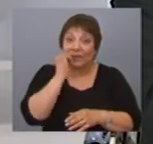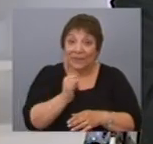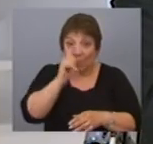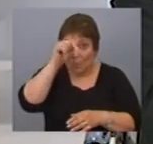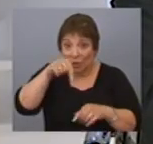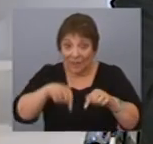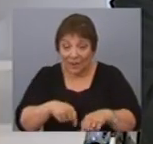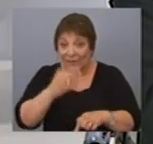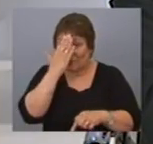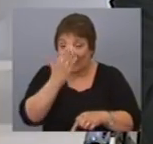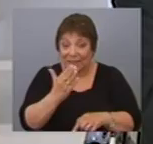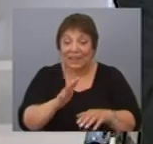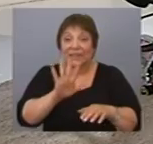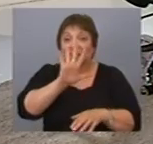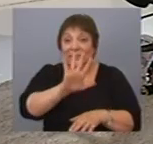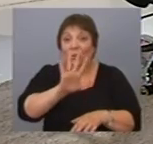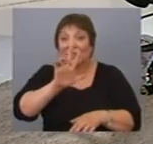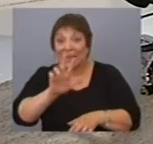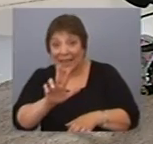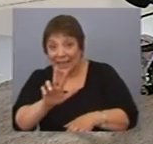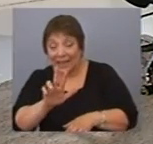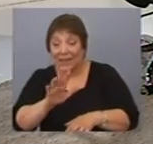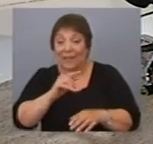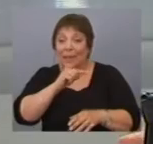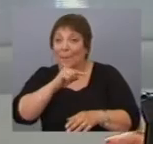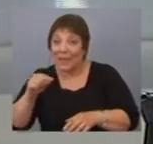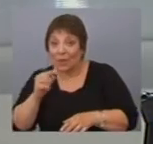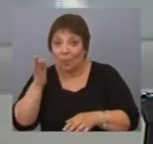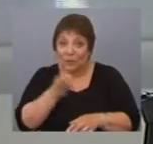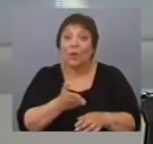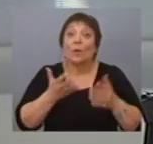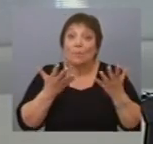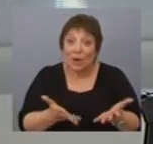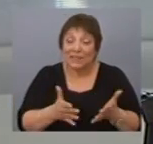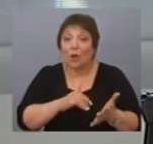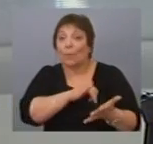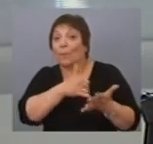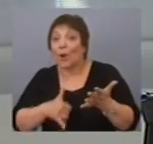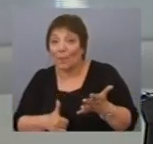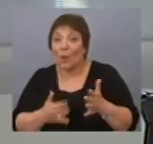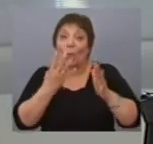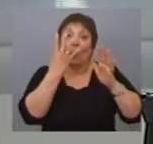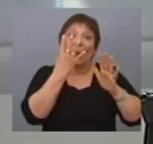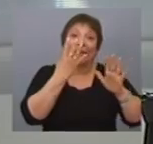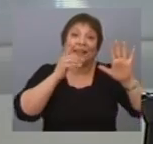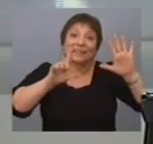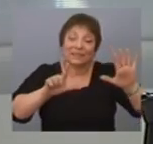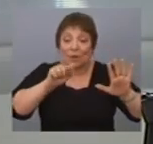Montevideo, el Frente Amplio está en 53,5%, de ahí que el promedio sea 47